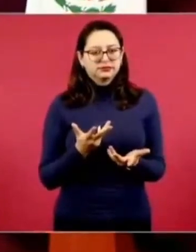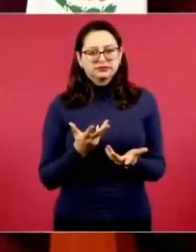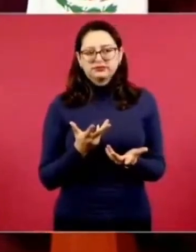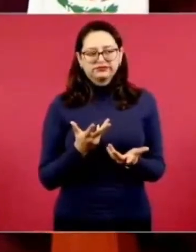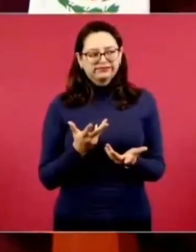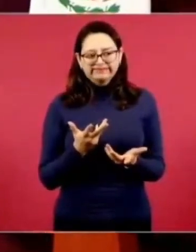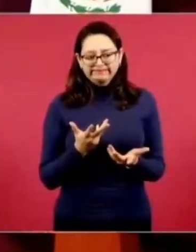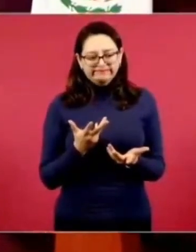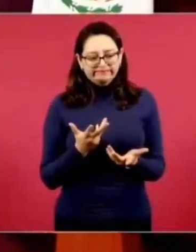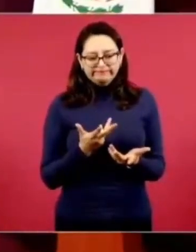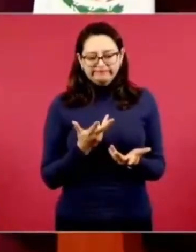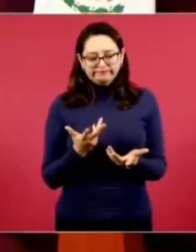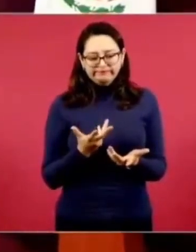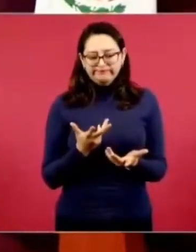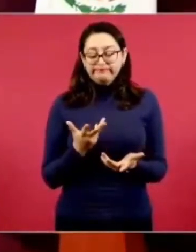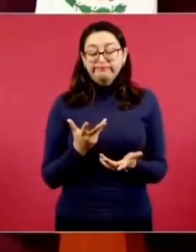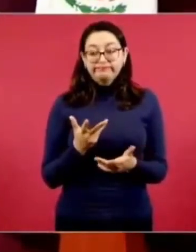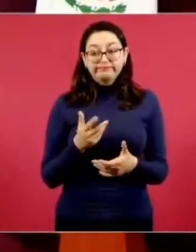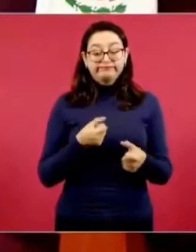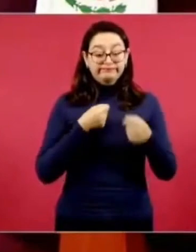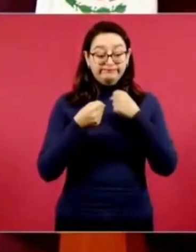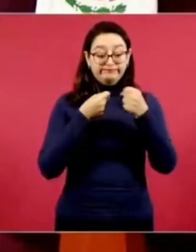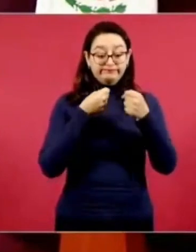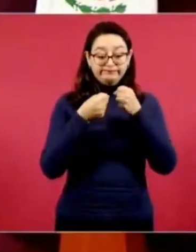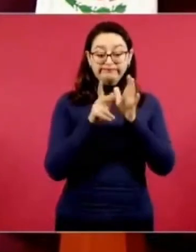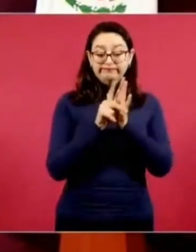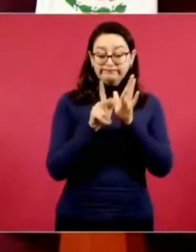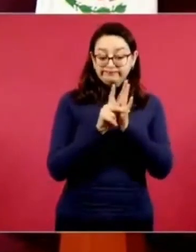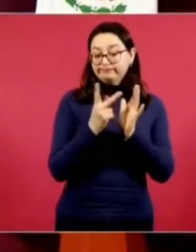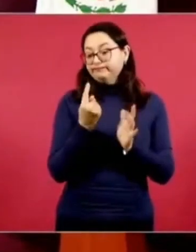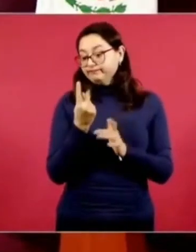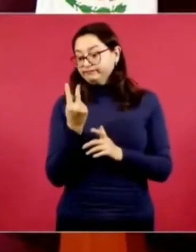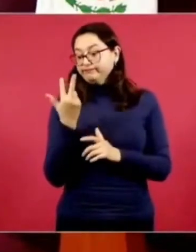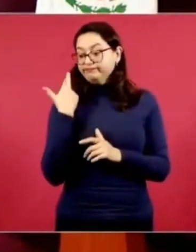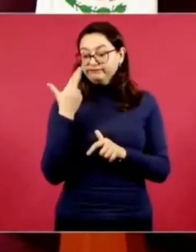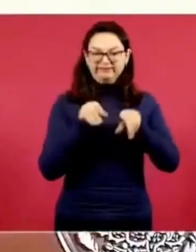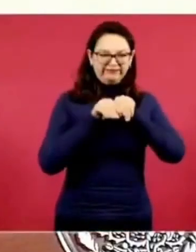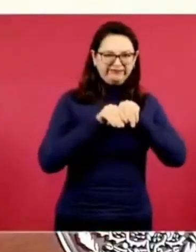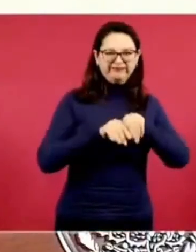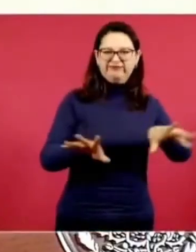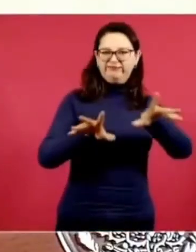propaganda en los medios.